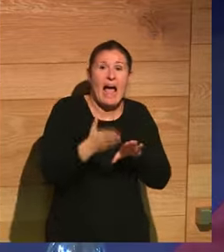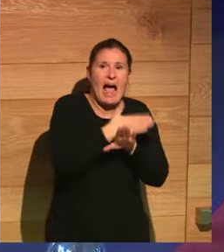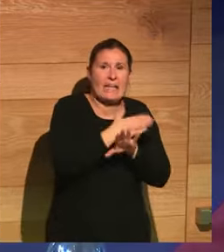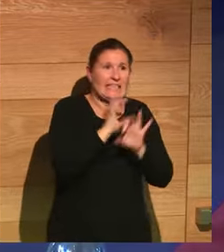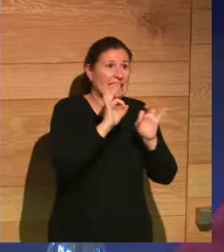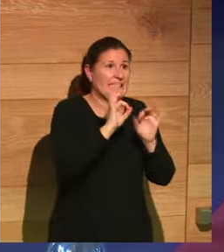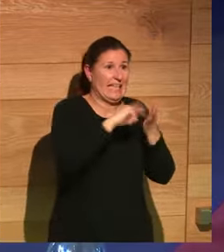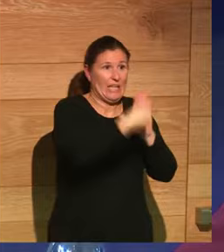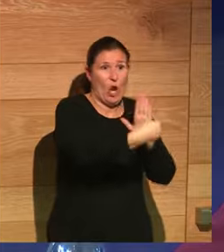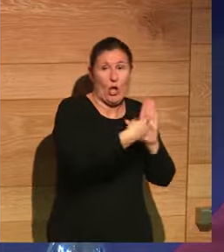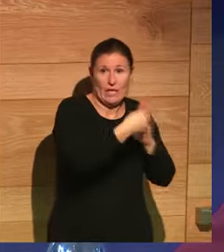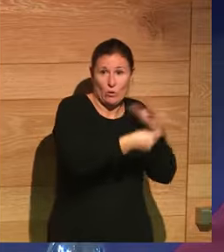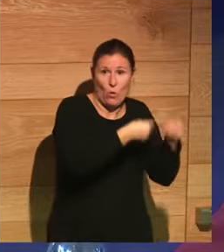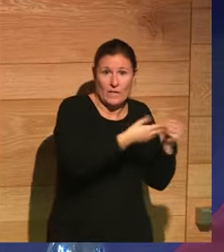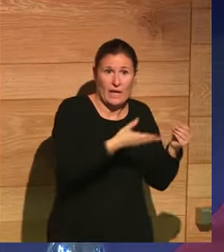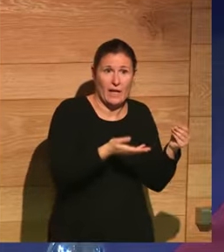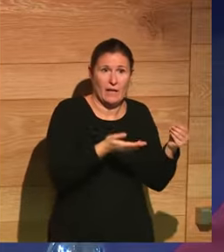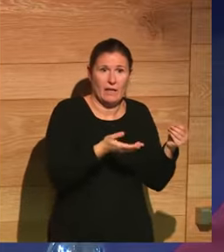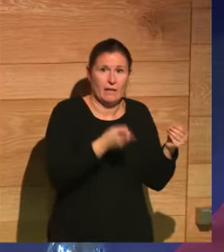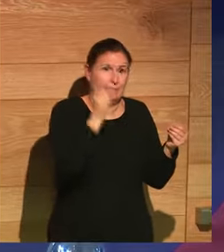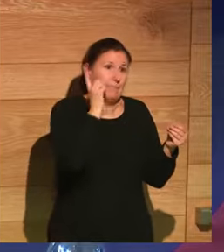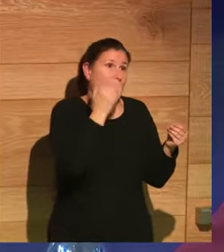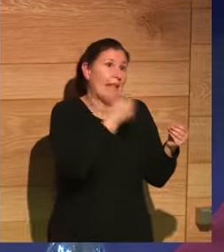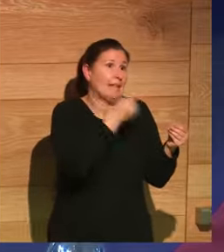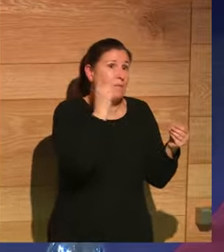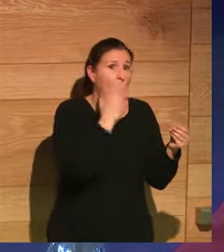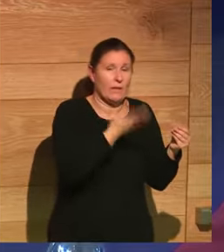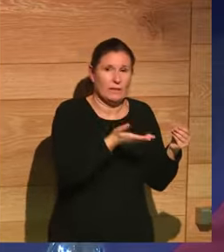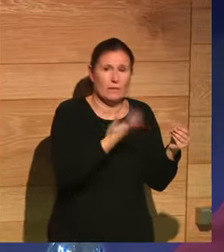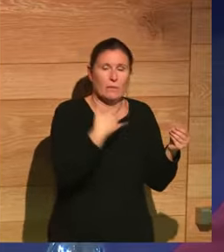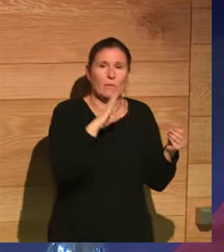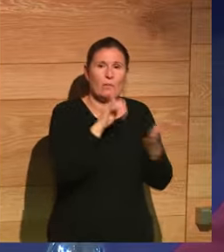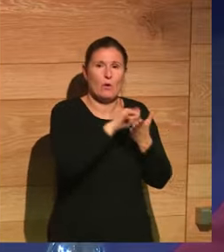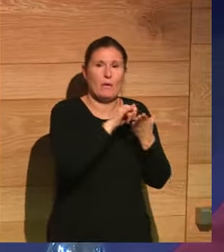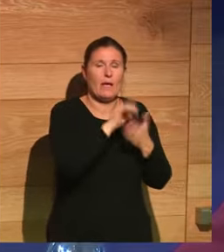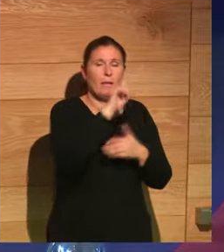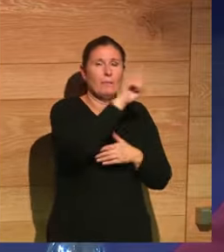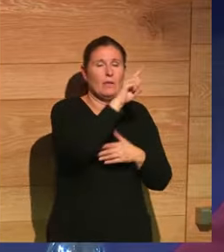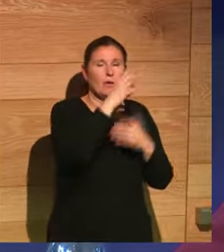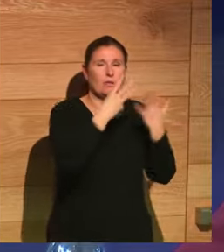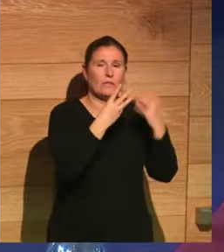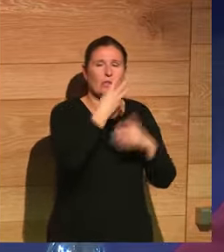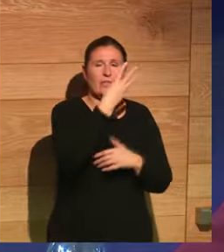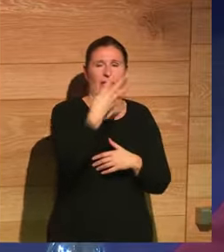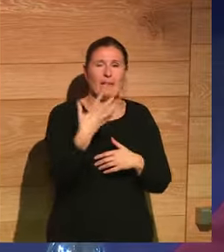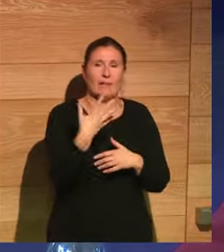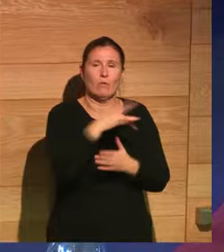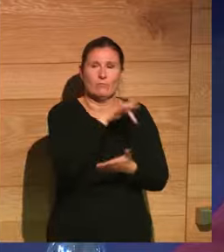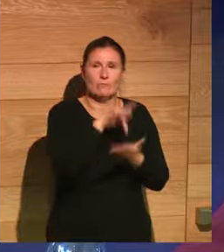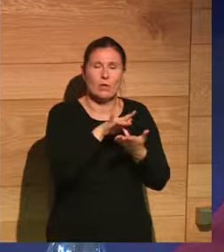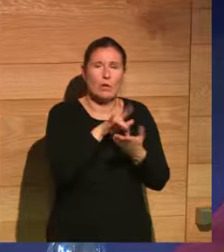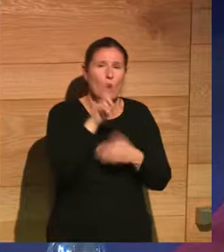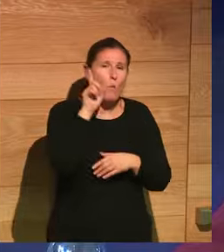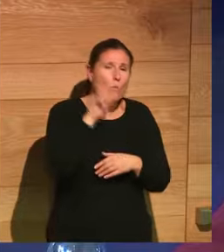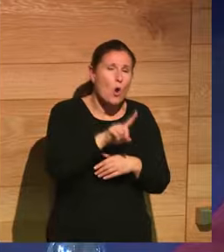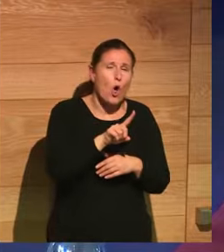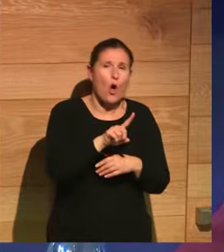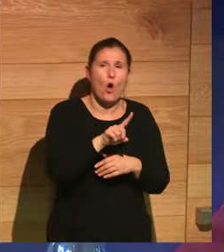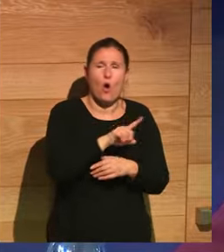antes de que la viralidad fuera definida por los teléfonos móviles. Por ejemplo, en Nueva York en 1835 se produce un bulo